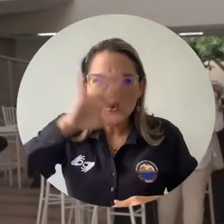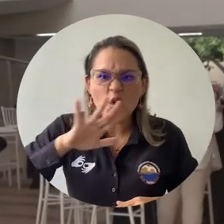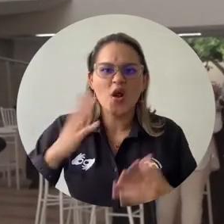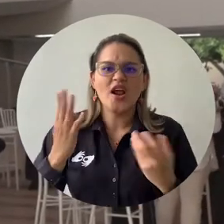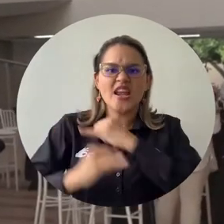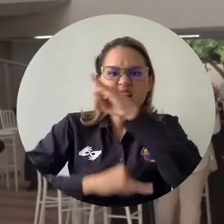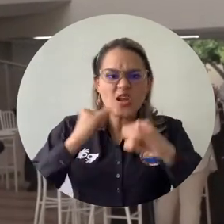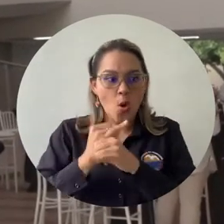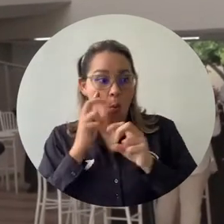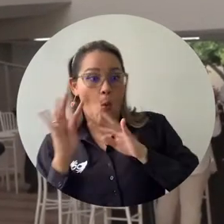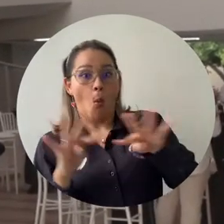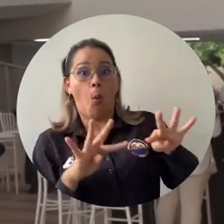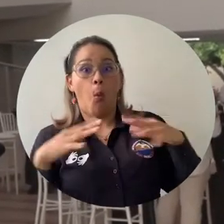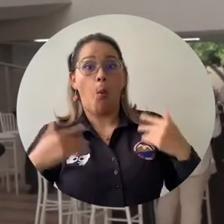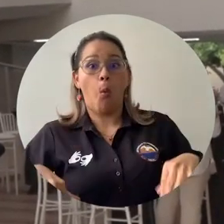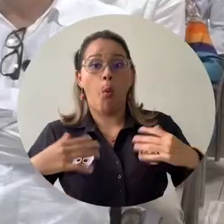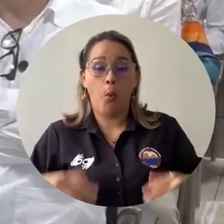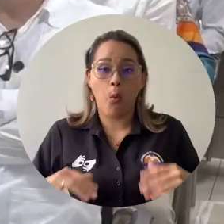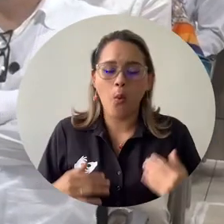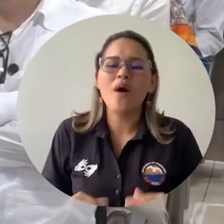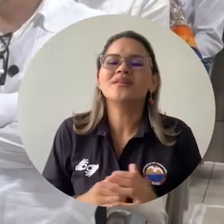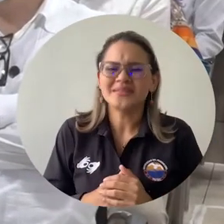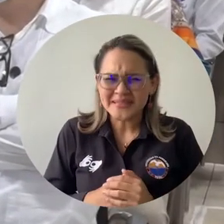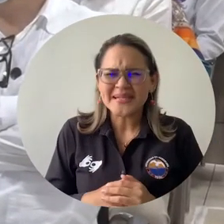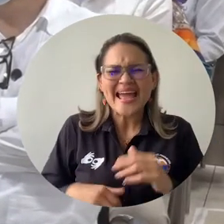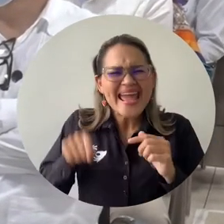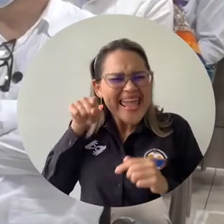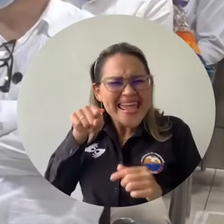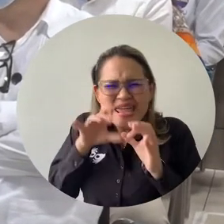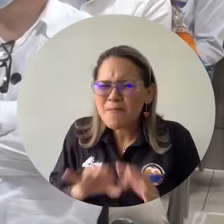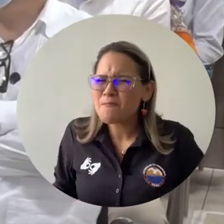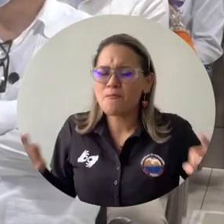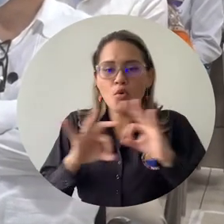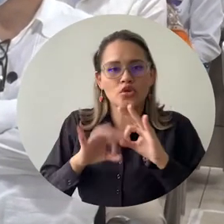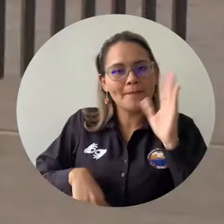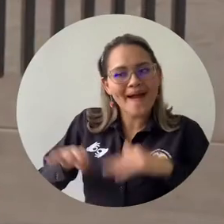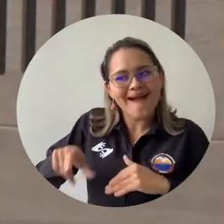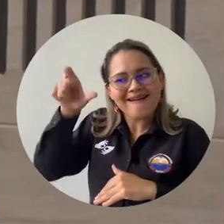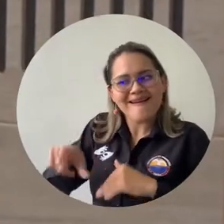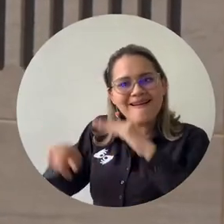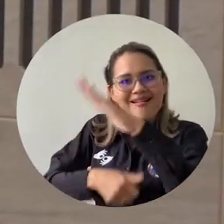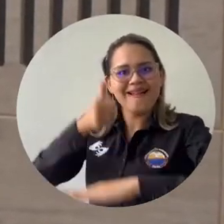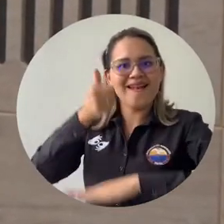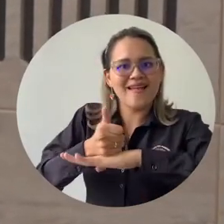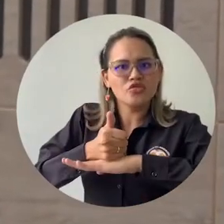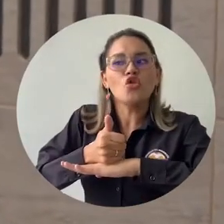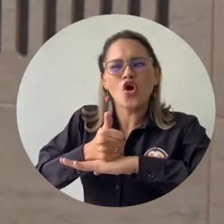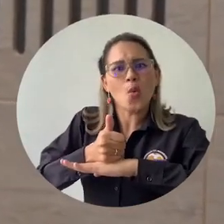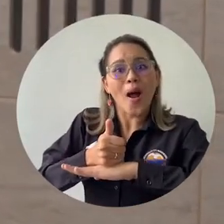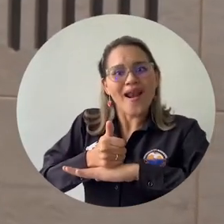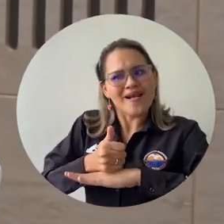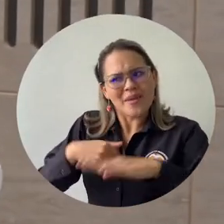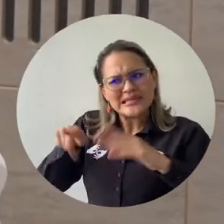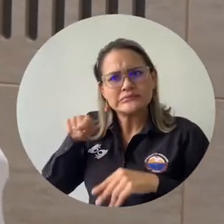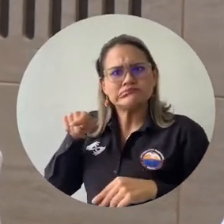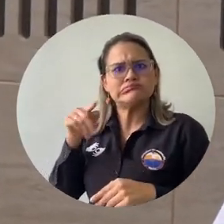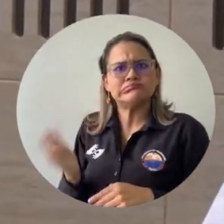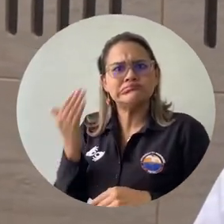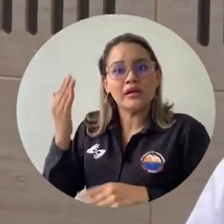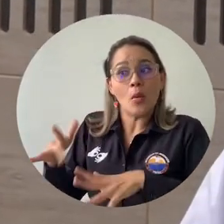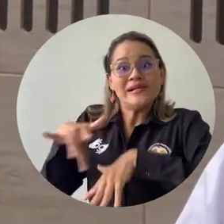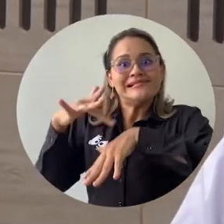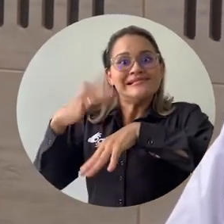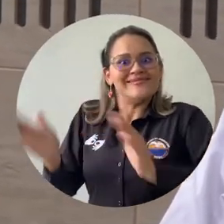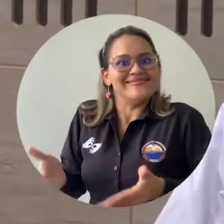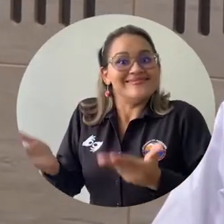tiene su entrada dentro del ranking internacional. Lo más importante dentro de esto es que se retomen las actividades, lo que ha hecho un rector para